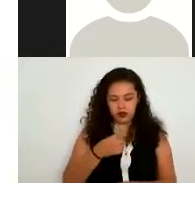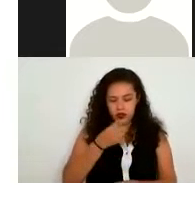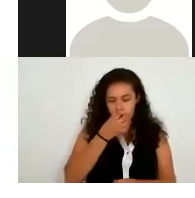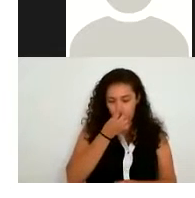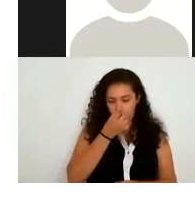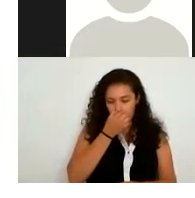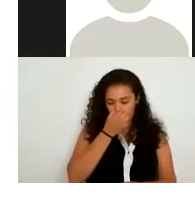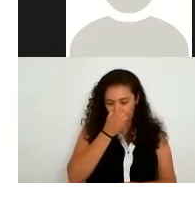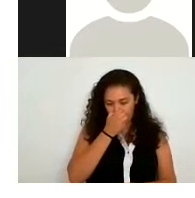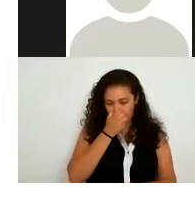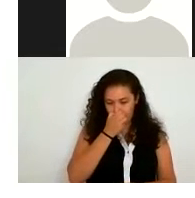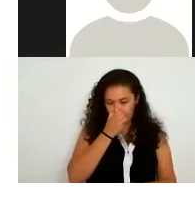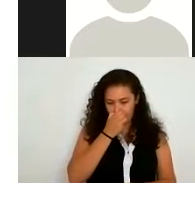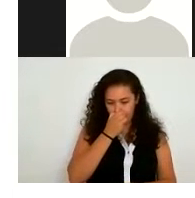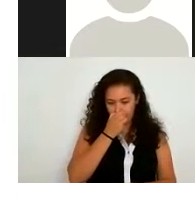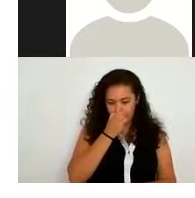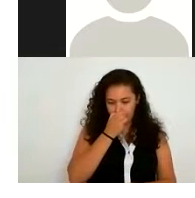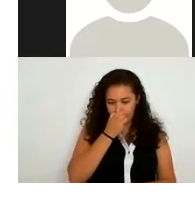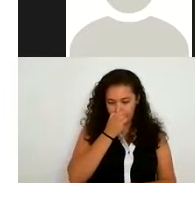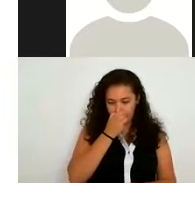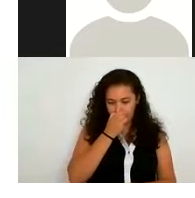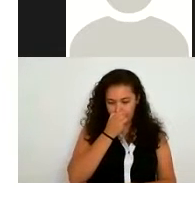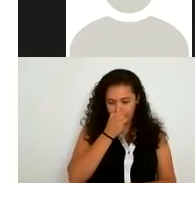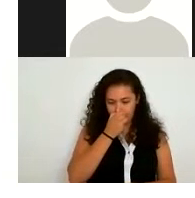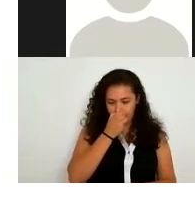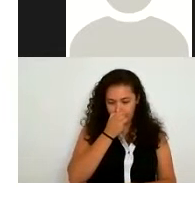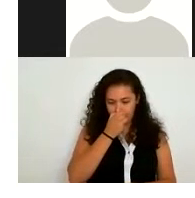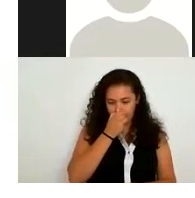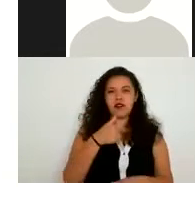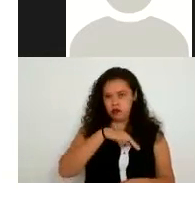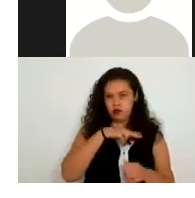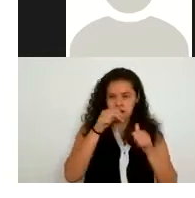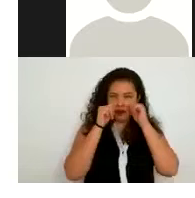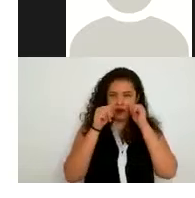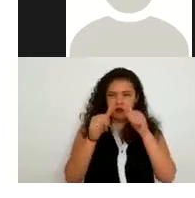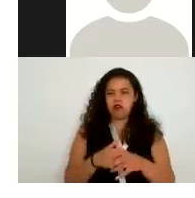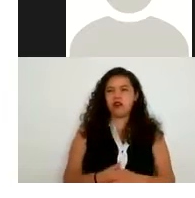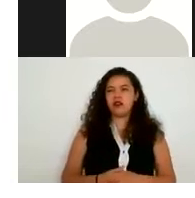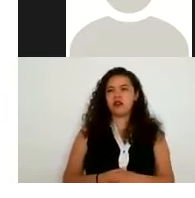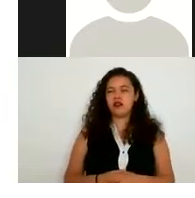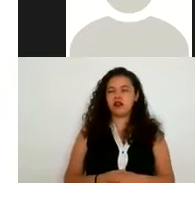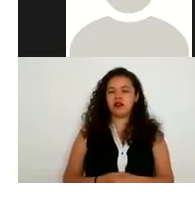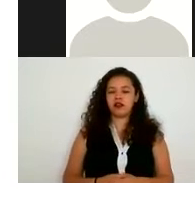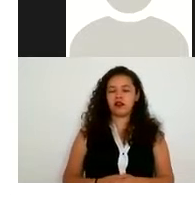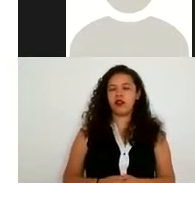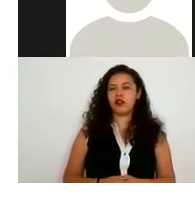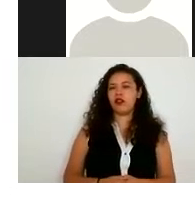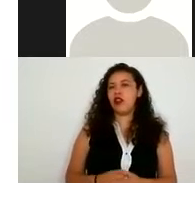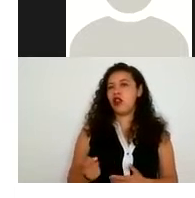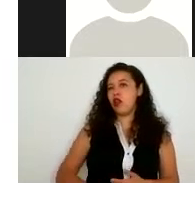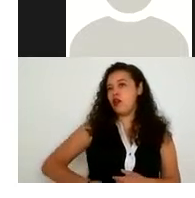comenté nosotros atendemos a niños y niñas y nuestra primer digamos fuente nuestro titular